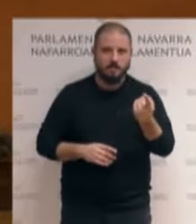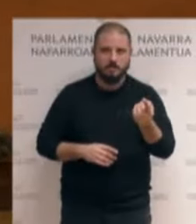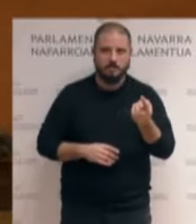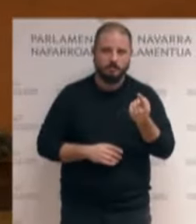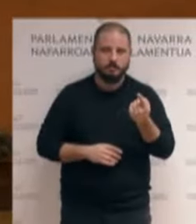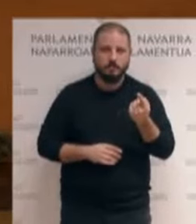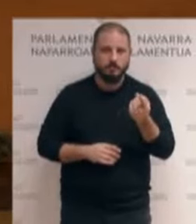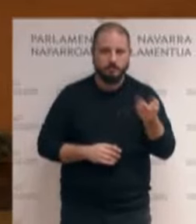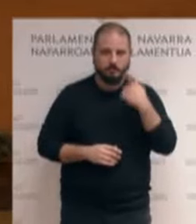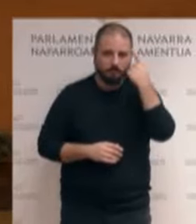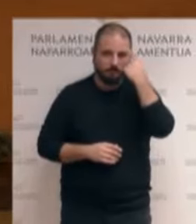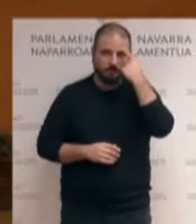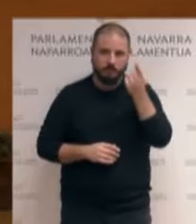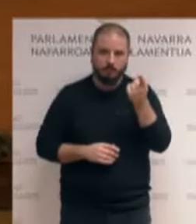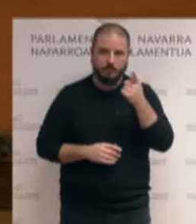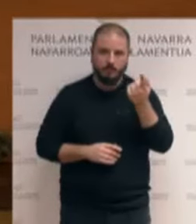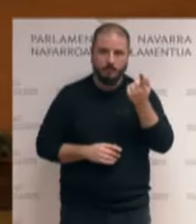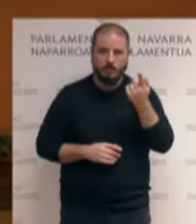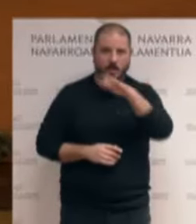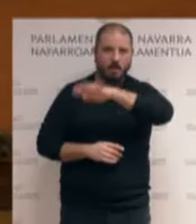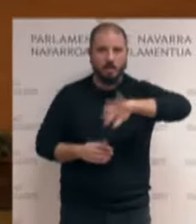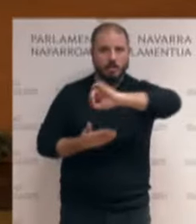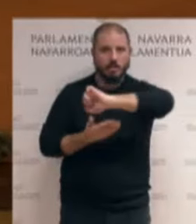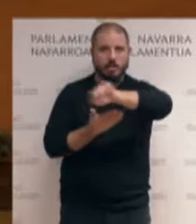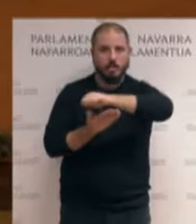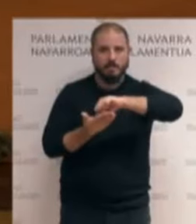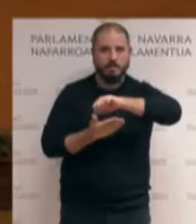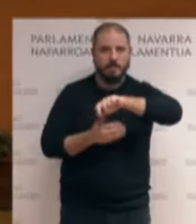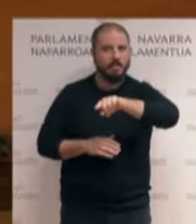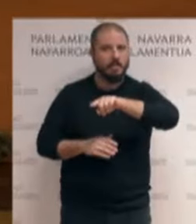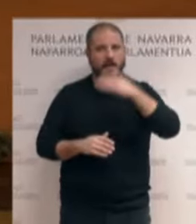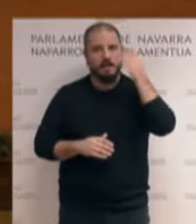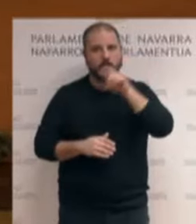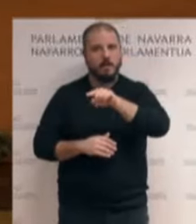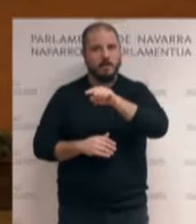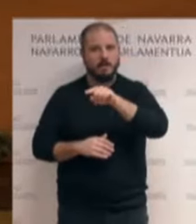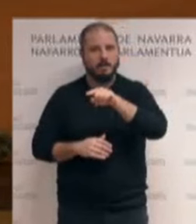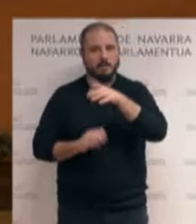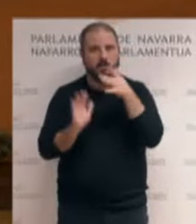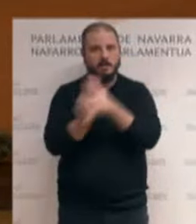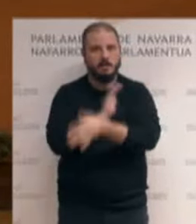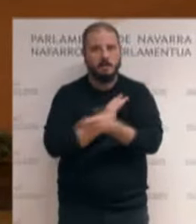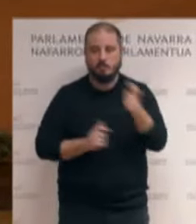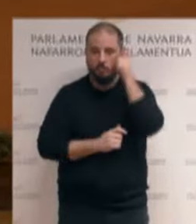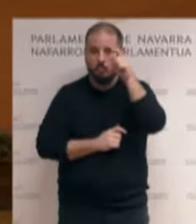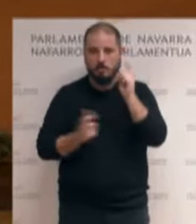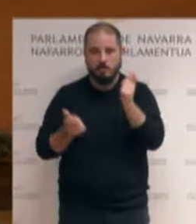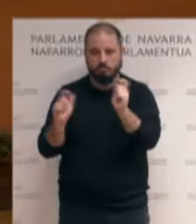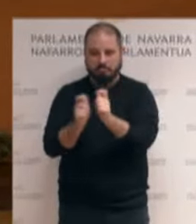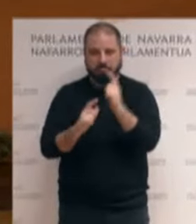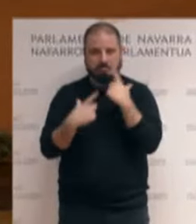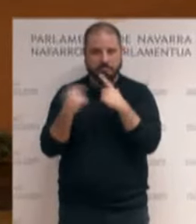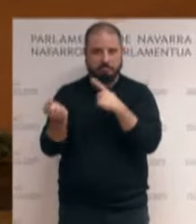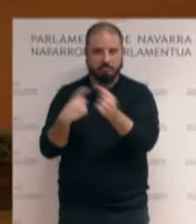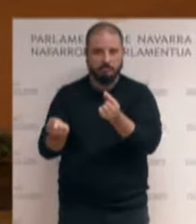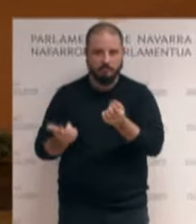olvidar que el mapa de las viviendas vacías de Navarra no es más que el reverso del mapa de la despoblación de Navarra. Y en muchas